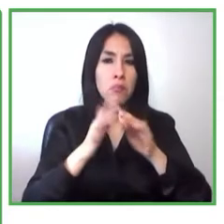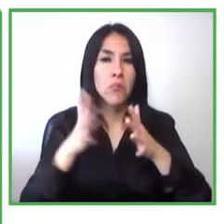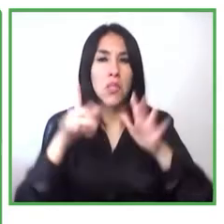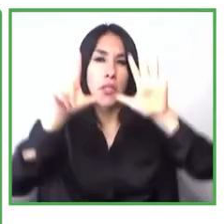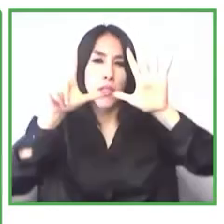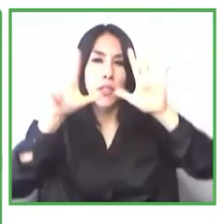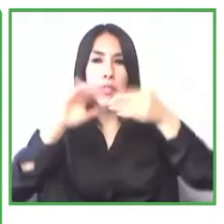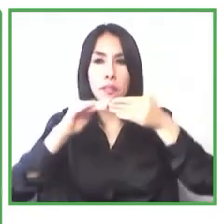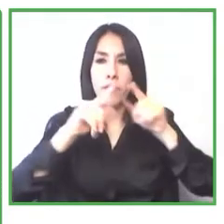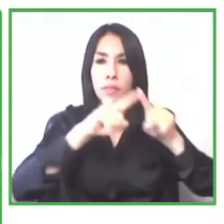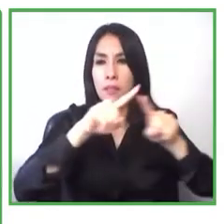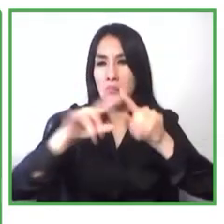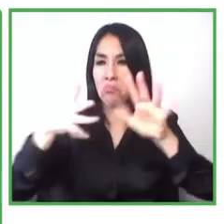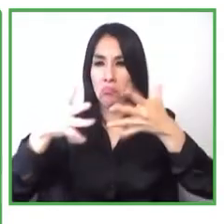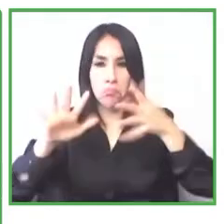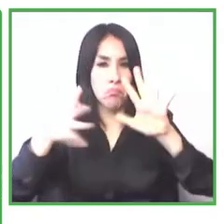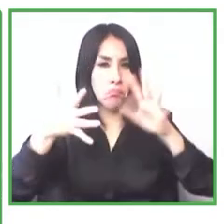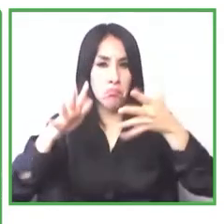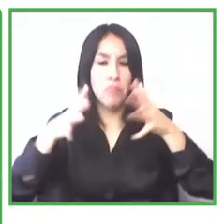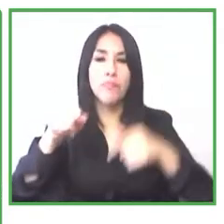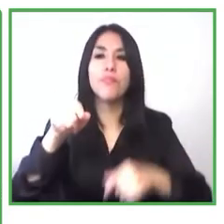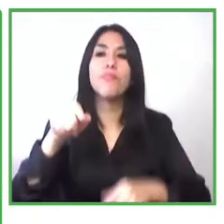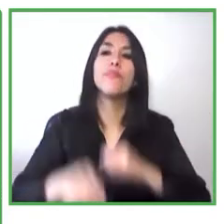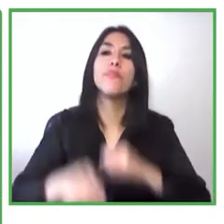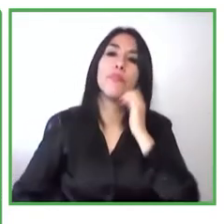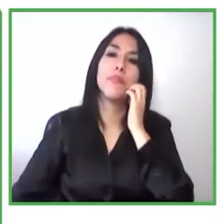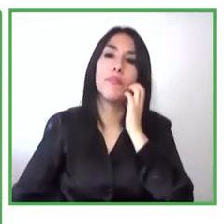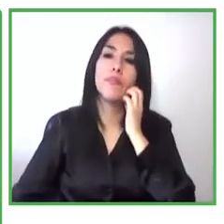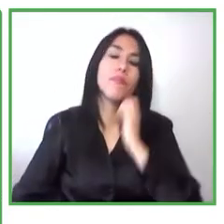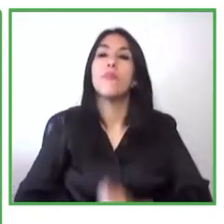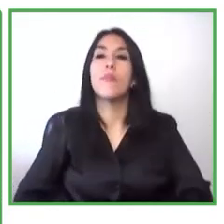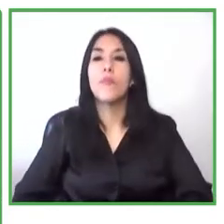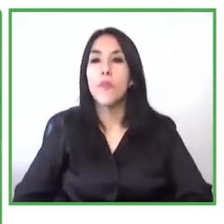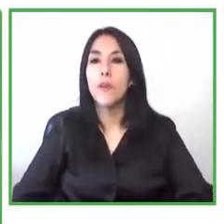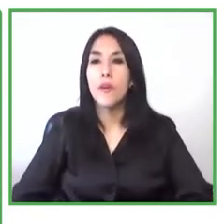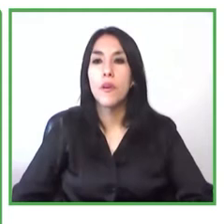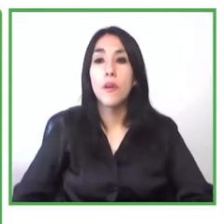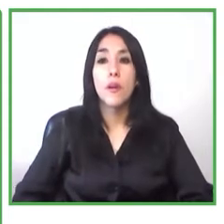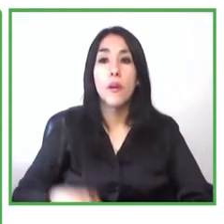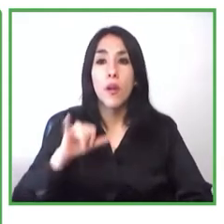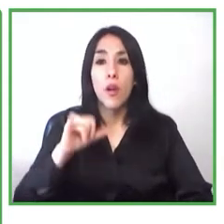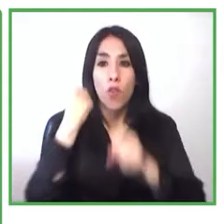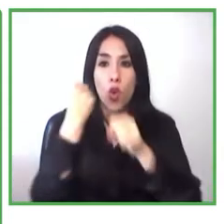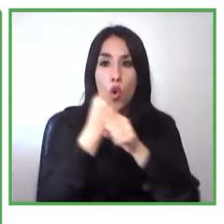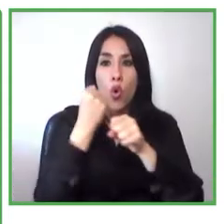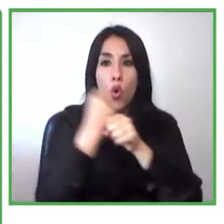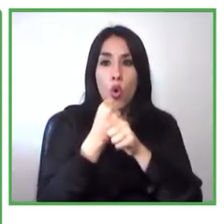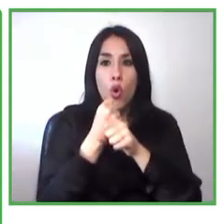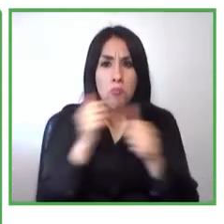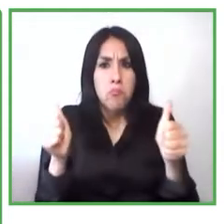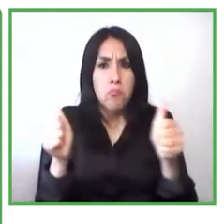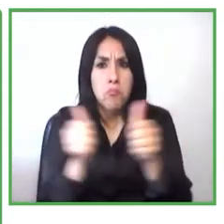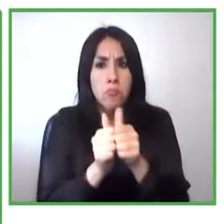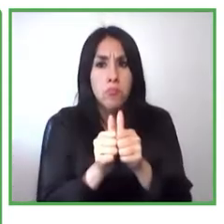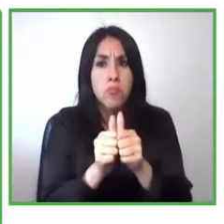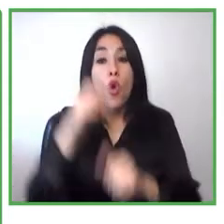también trabajamos con el gobierno porque en Congo no tenemos